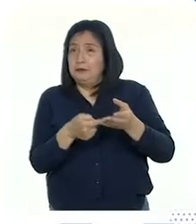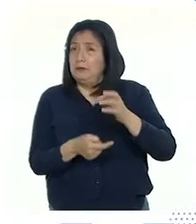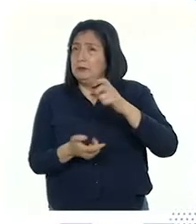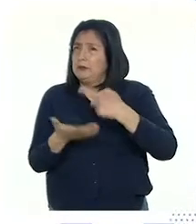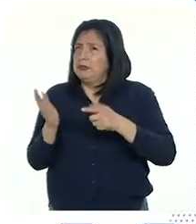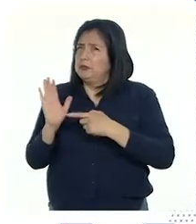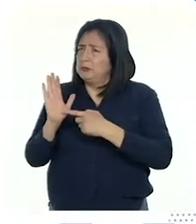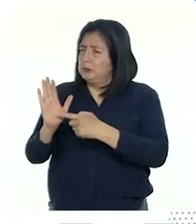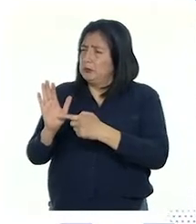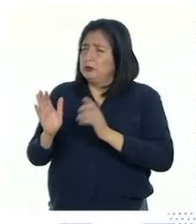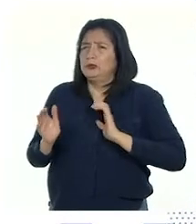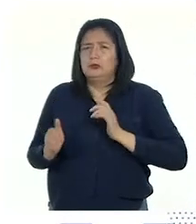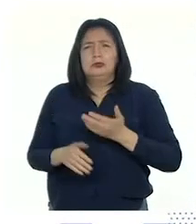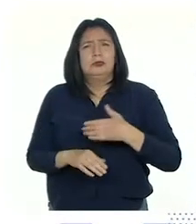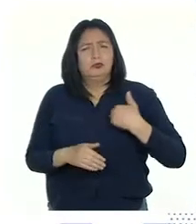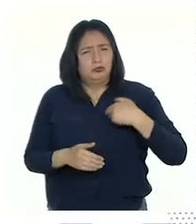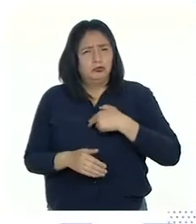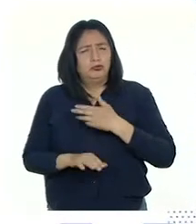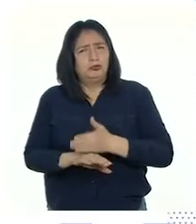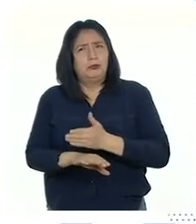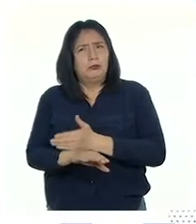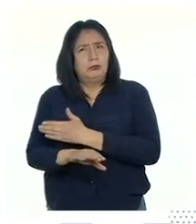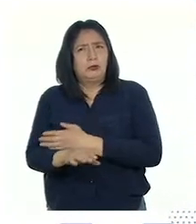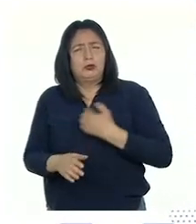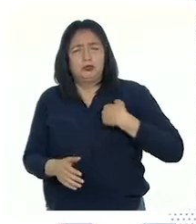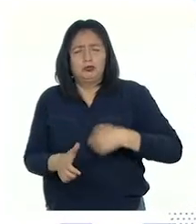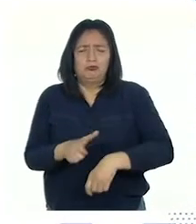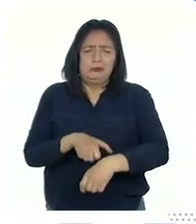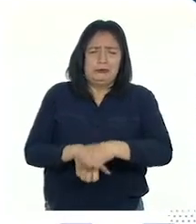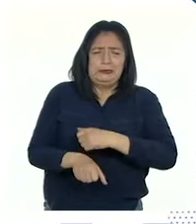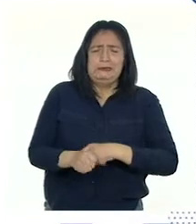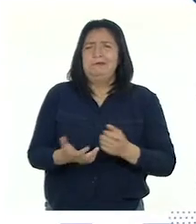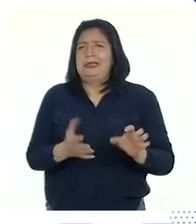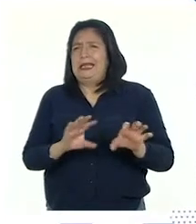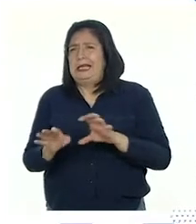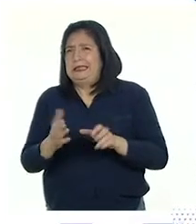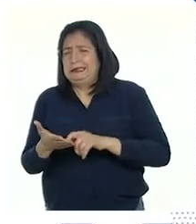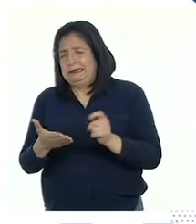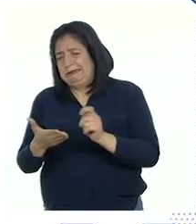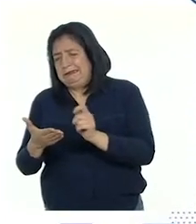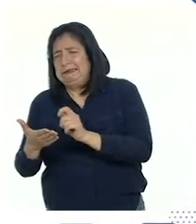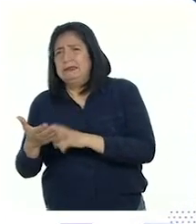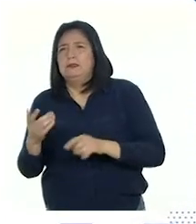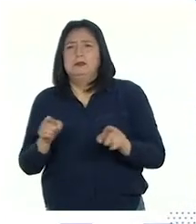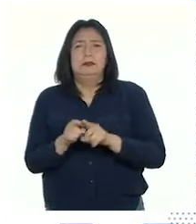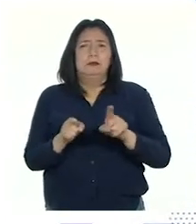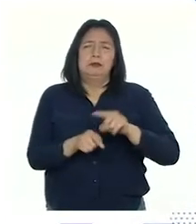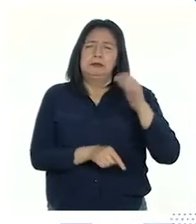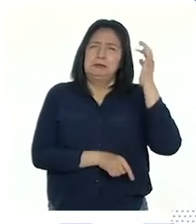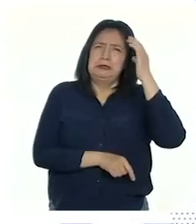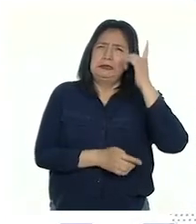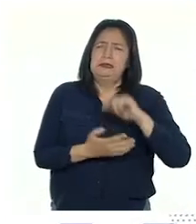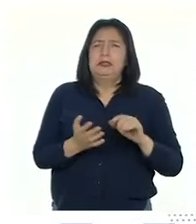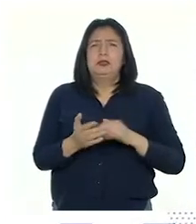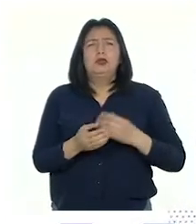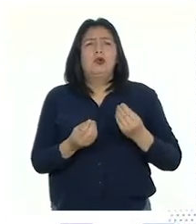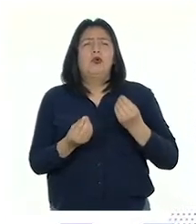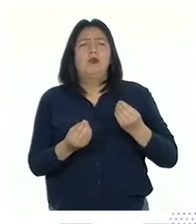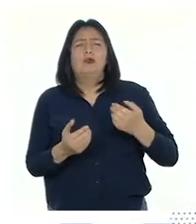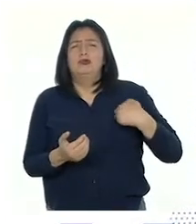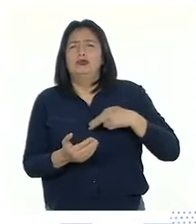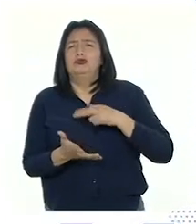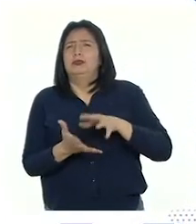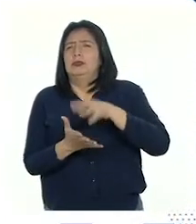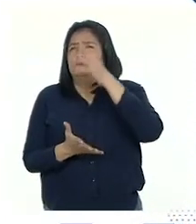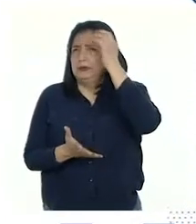sirve para mostrar nuestros avances, el empeño que hemos puesto en la tarea, así como también reflexionar sobre nuestro proceso de